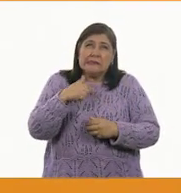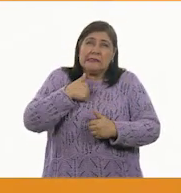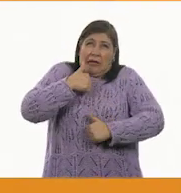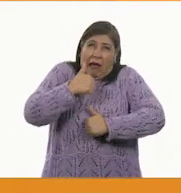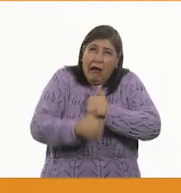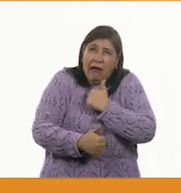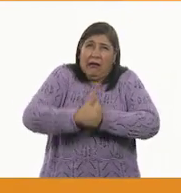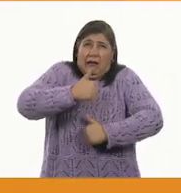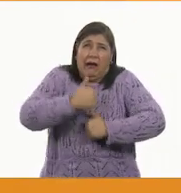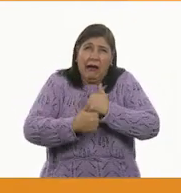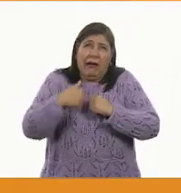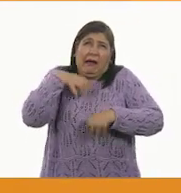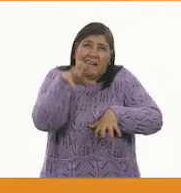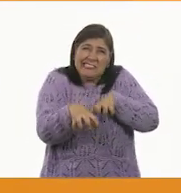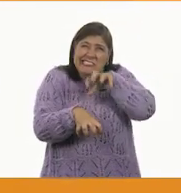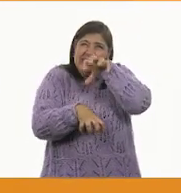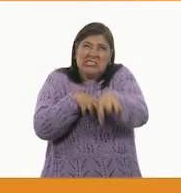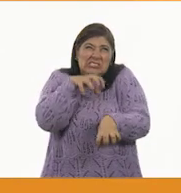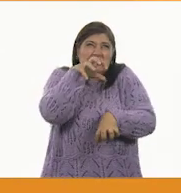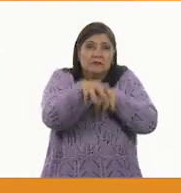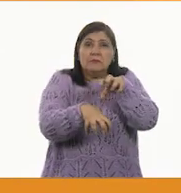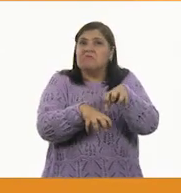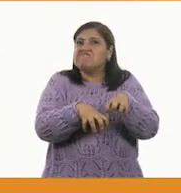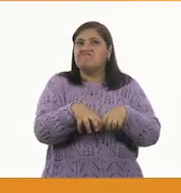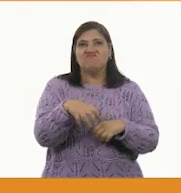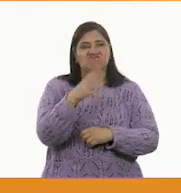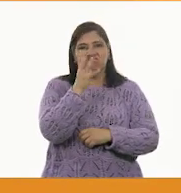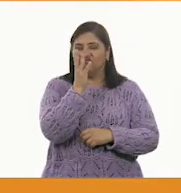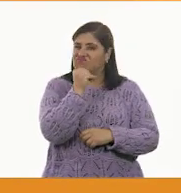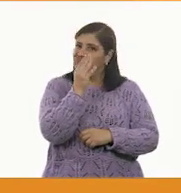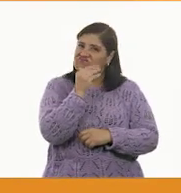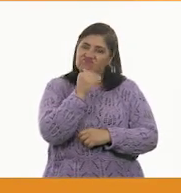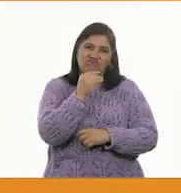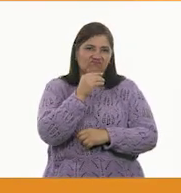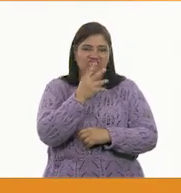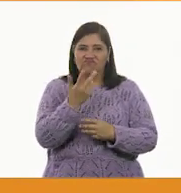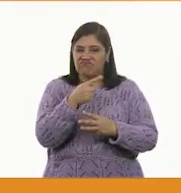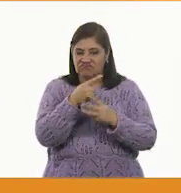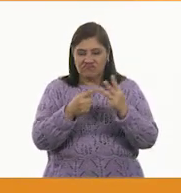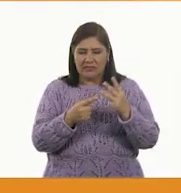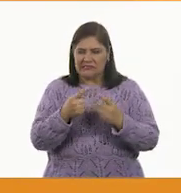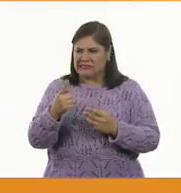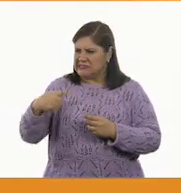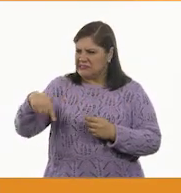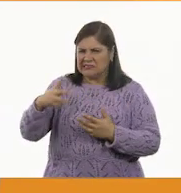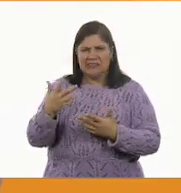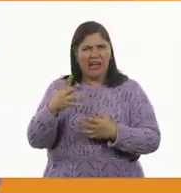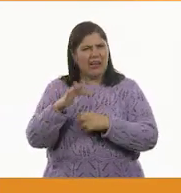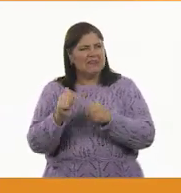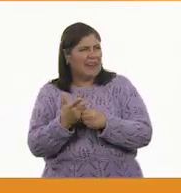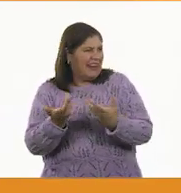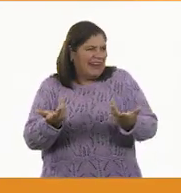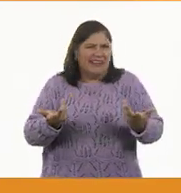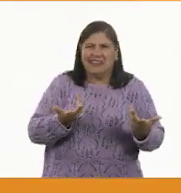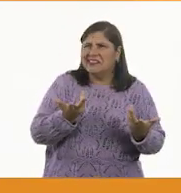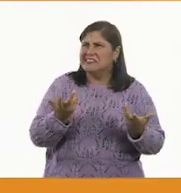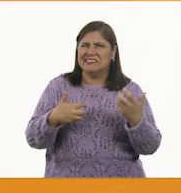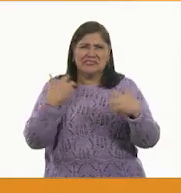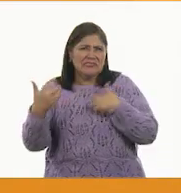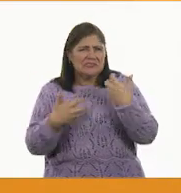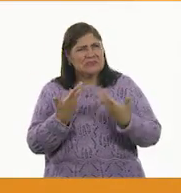empeño, pero ¿qué creen? Que tampoco lo consiguió. Los animales estaban impacientes, estaban